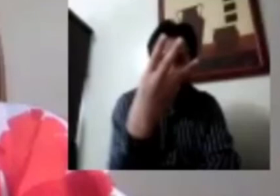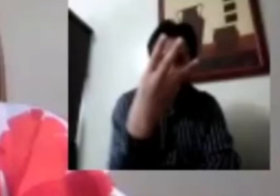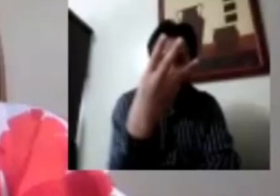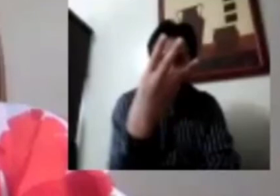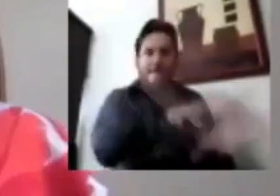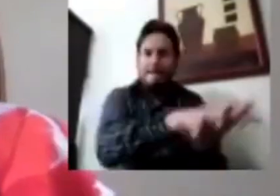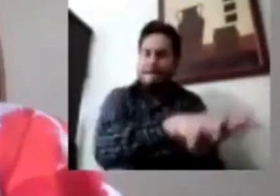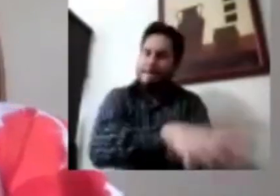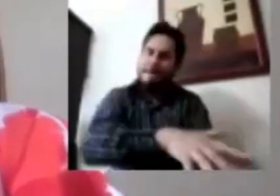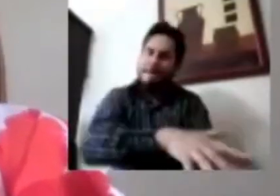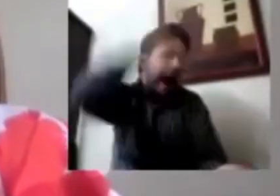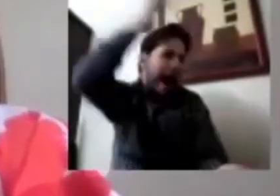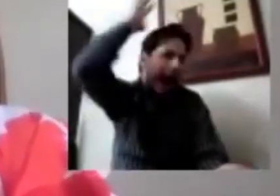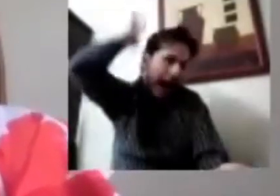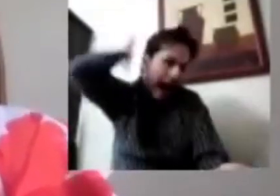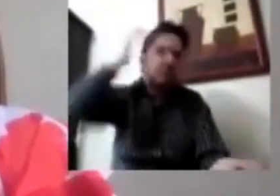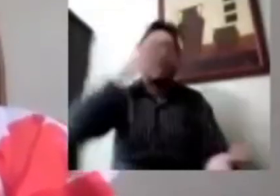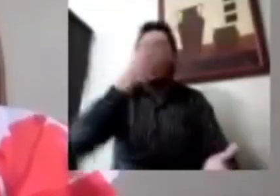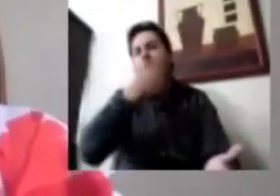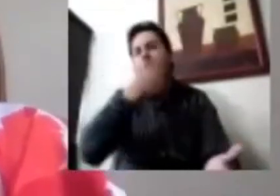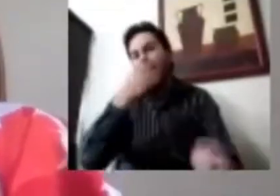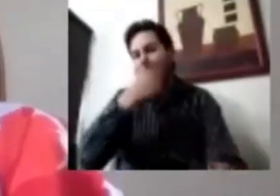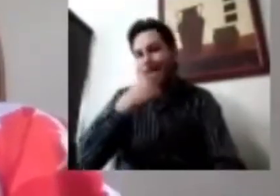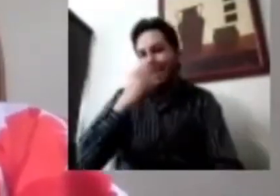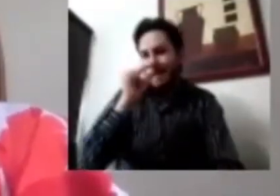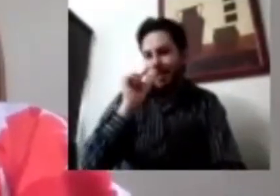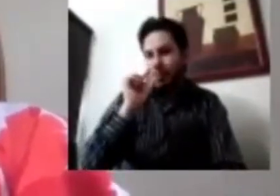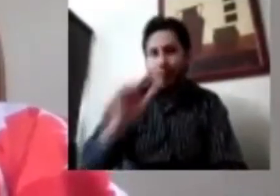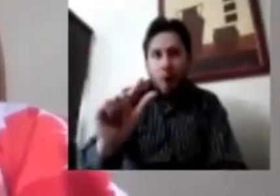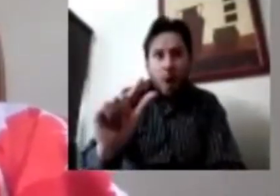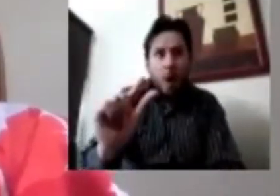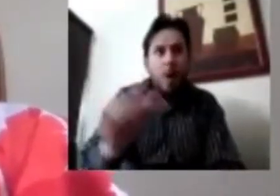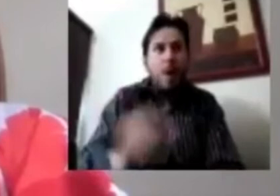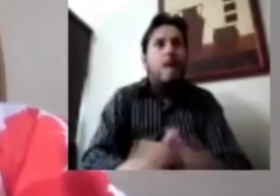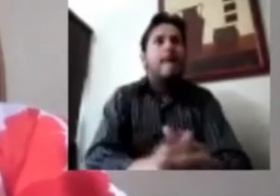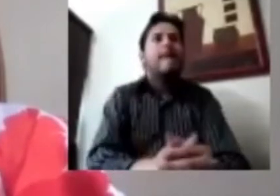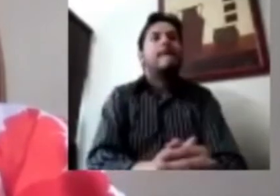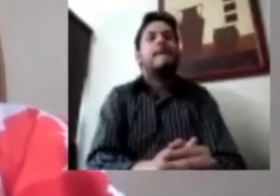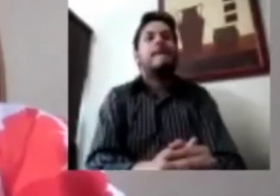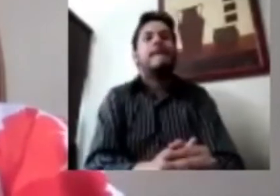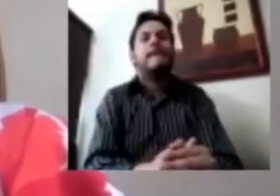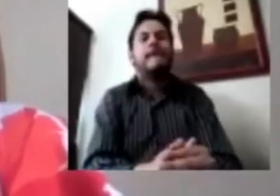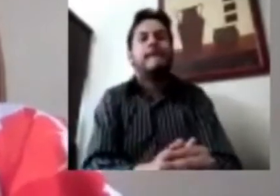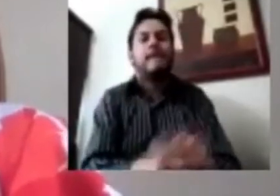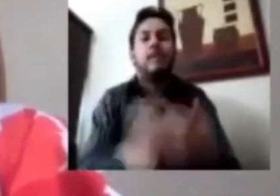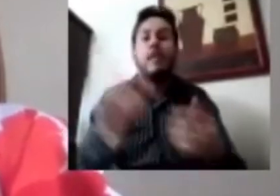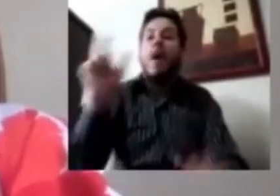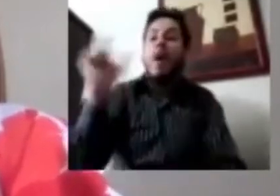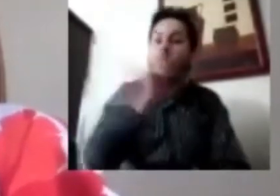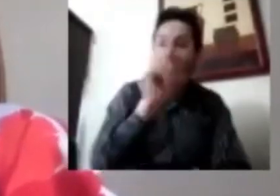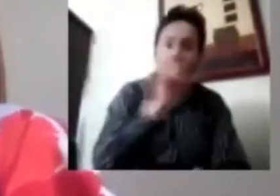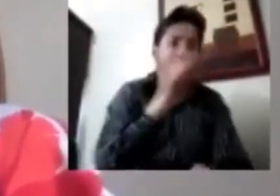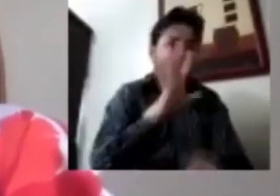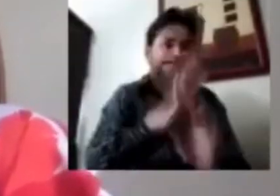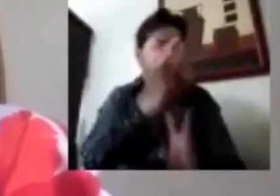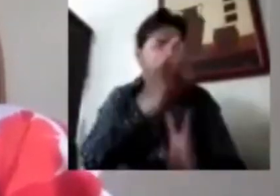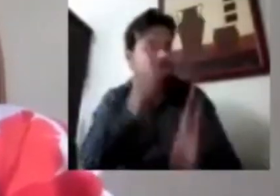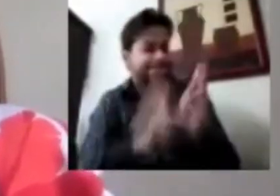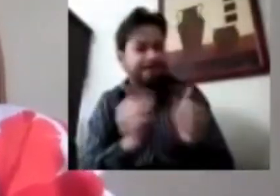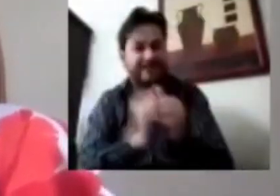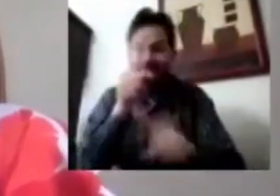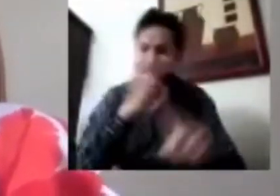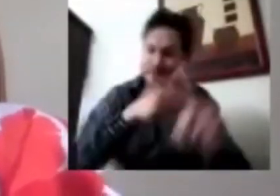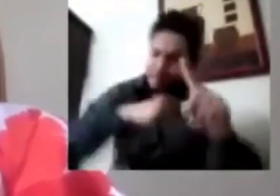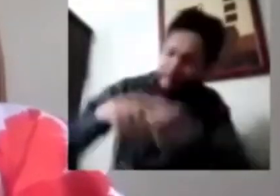.8%. Esta ansiedad aumenta con la edad, y por ejemplo es mucho más grande alrededor del 47